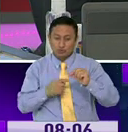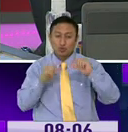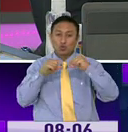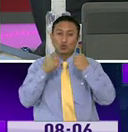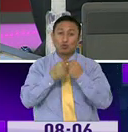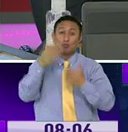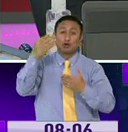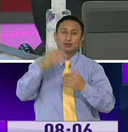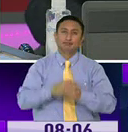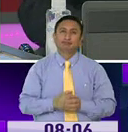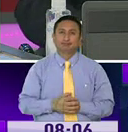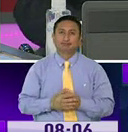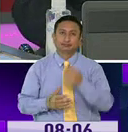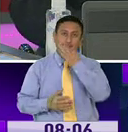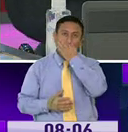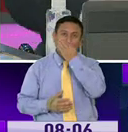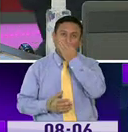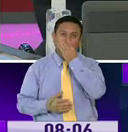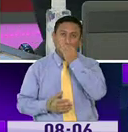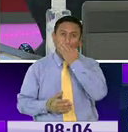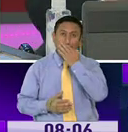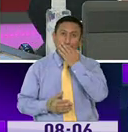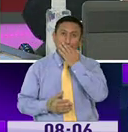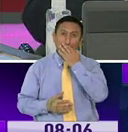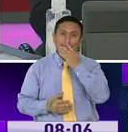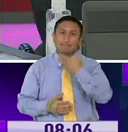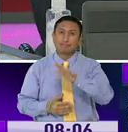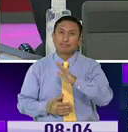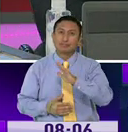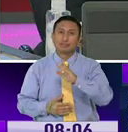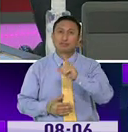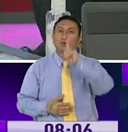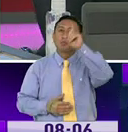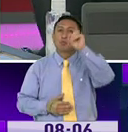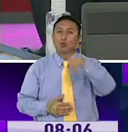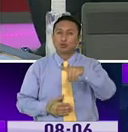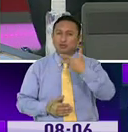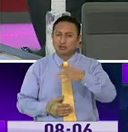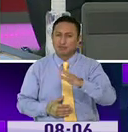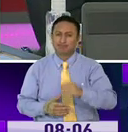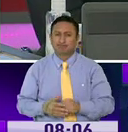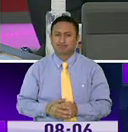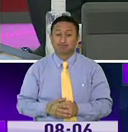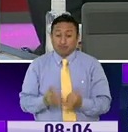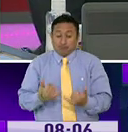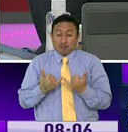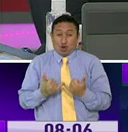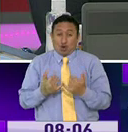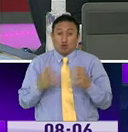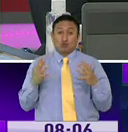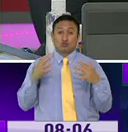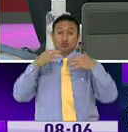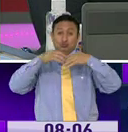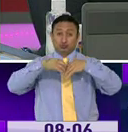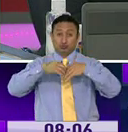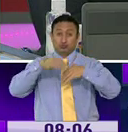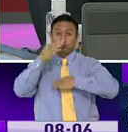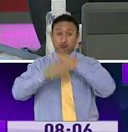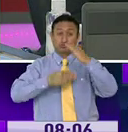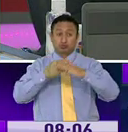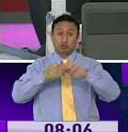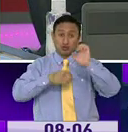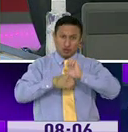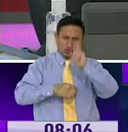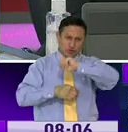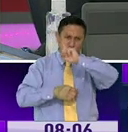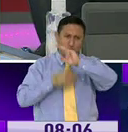grupo político. Ahora, secretario, algo que llama mucho la atención. Estamos en una época de crisis mundial, no solamente Ecuador está